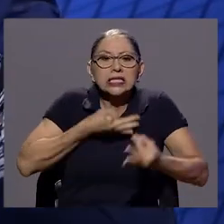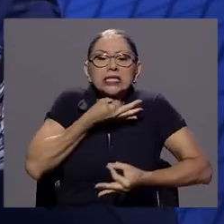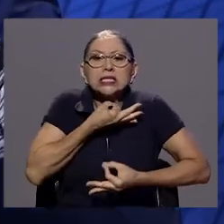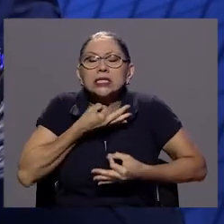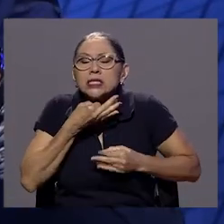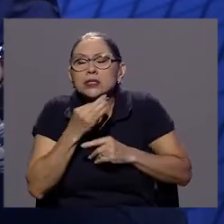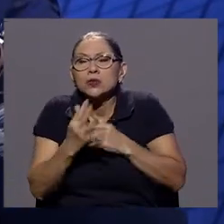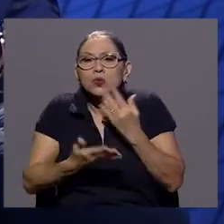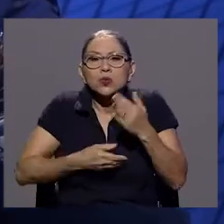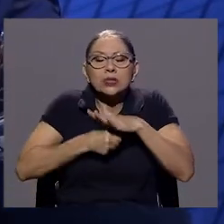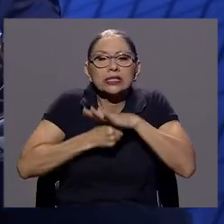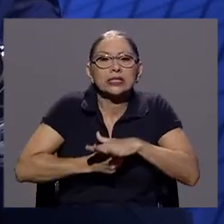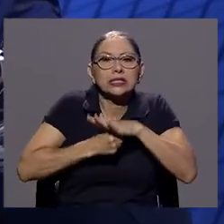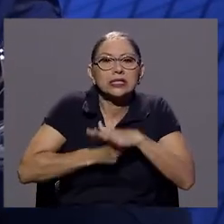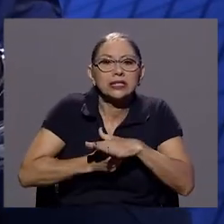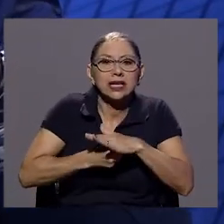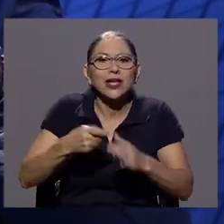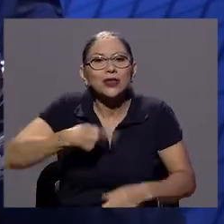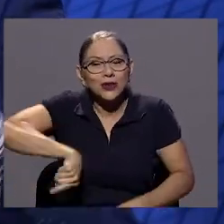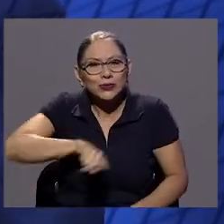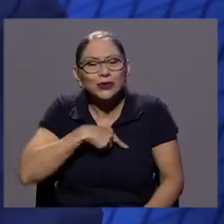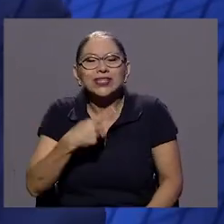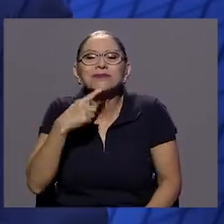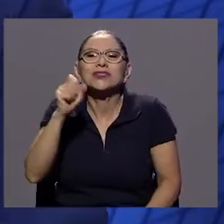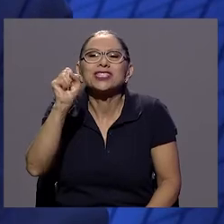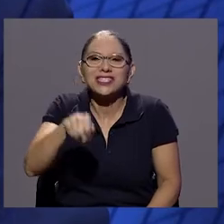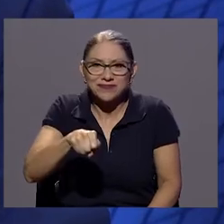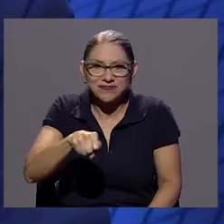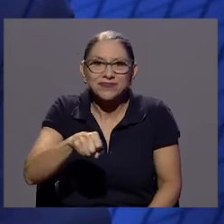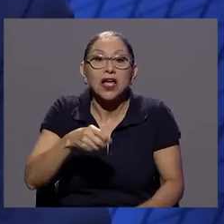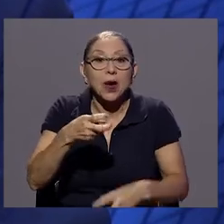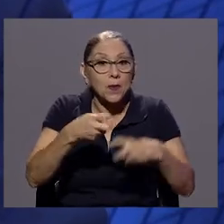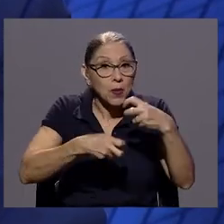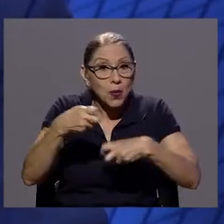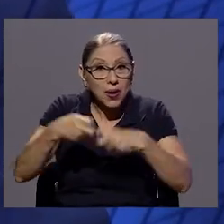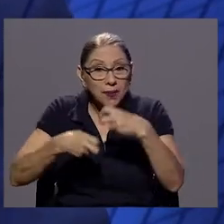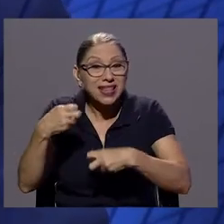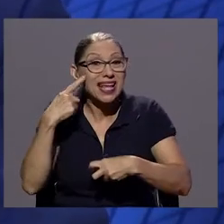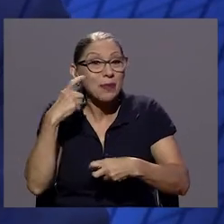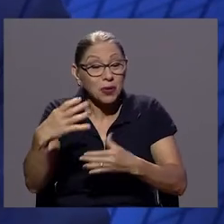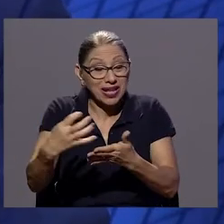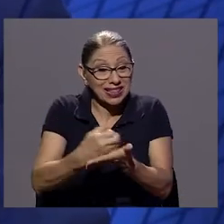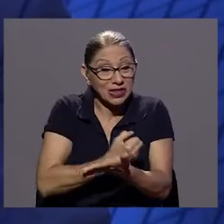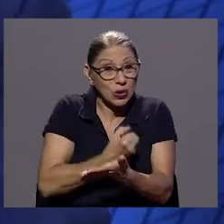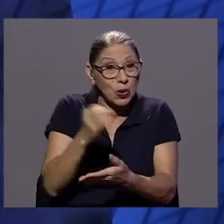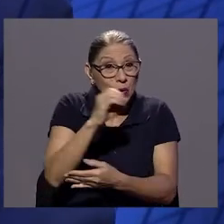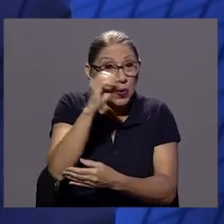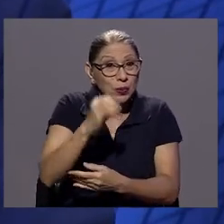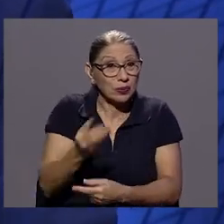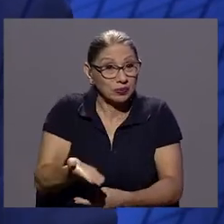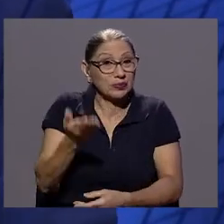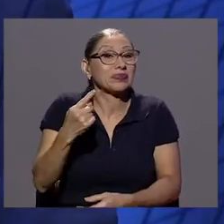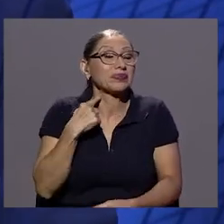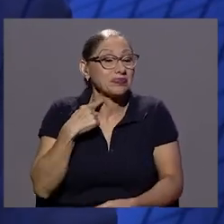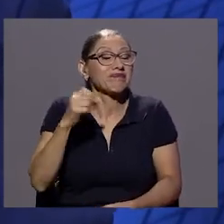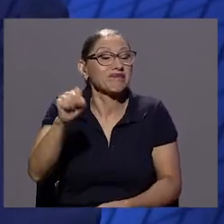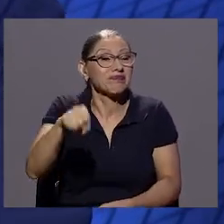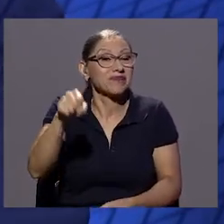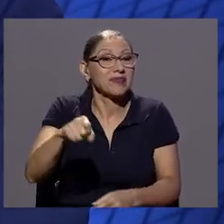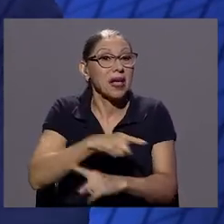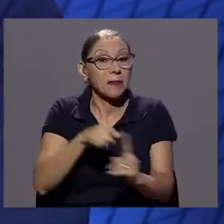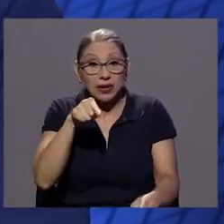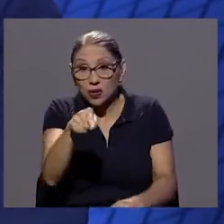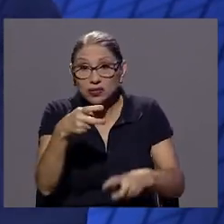efectivamente sí, había una problemática de tasa. Pero para muchas de las personas que estamos viendo y el estudio lo sugiere, el problema no es la tasa,